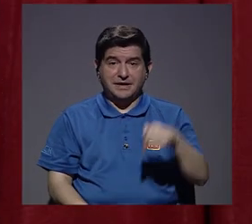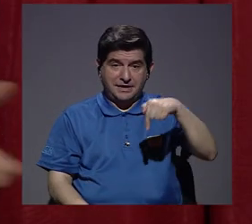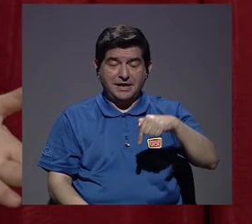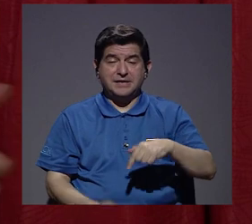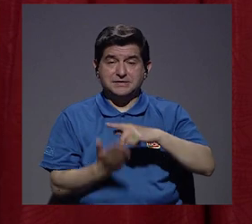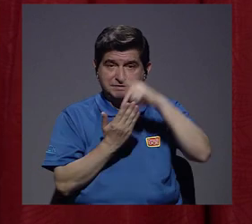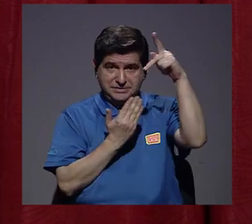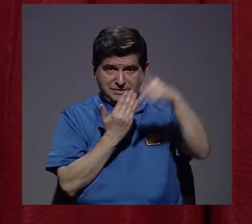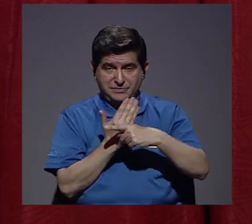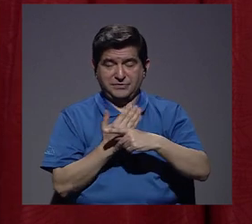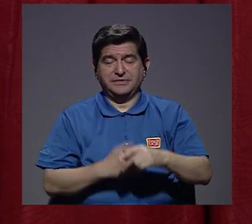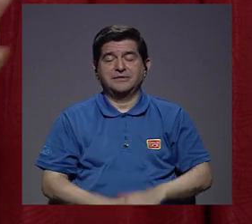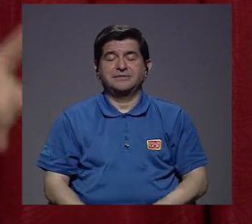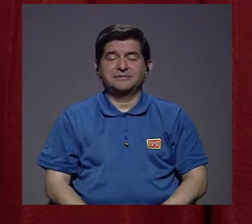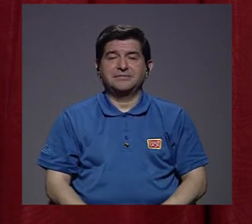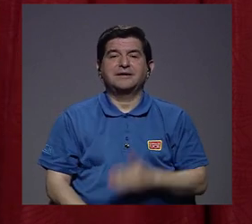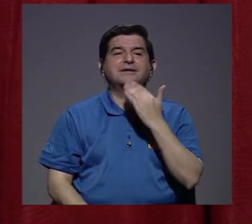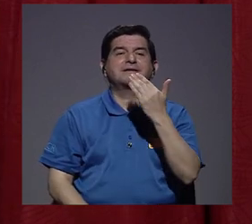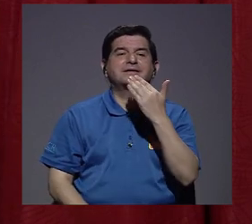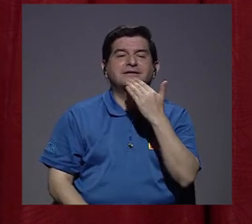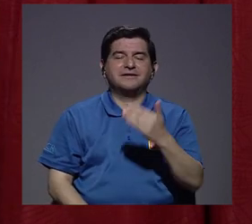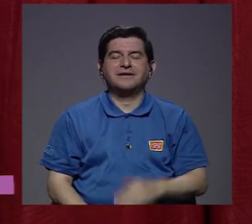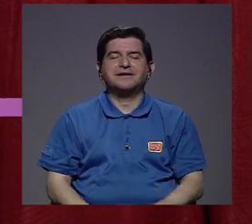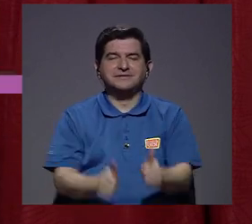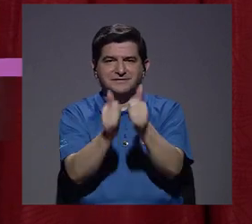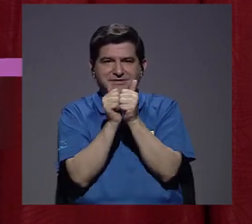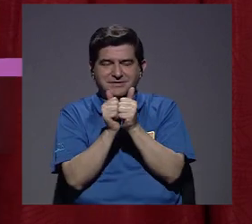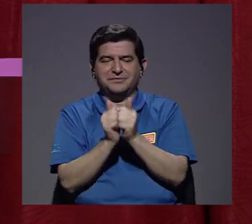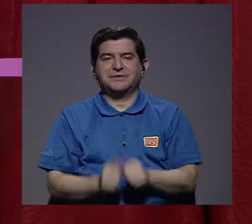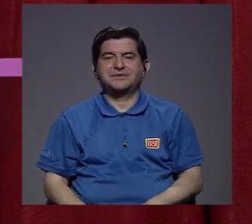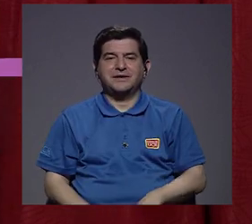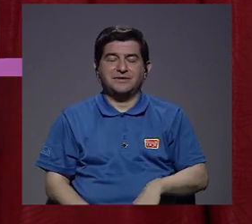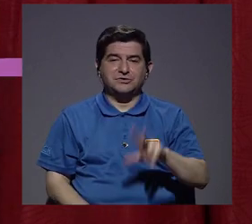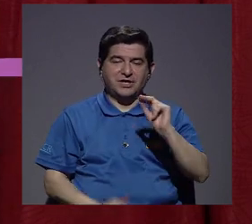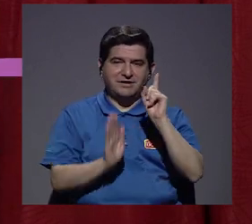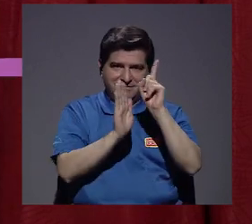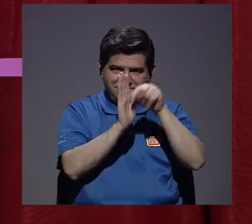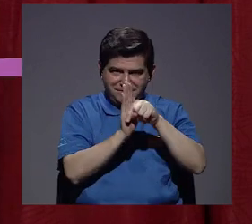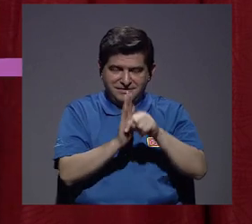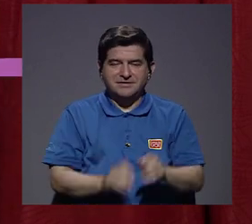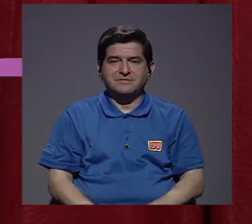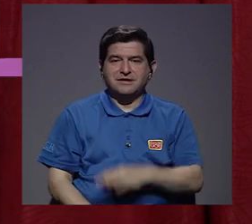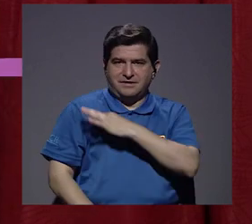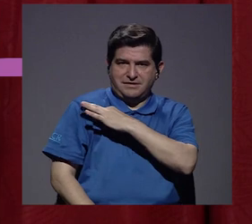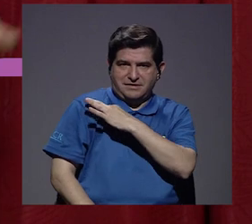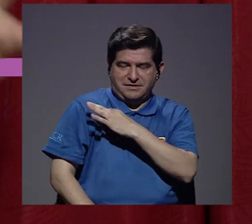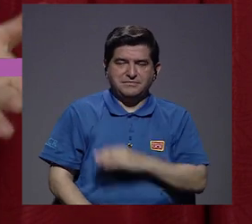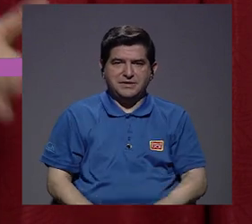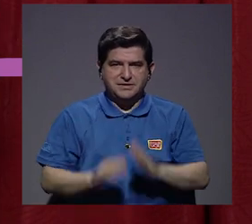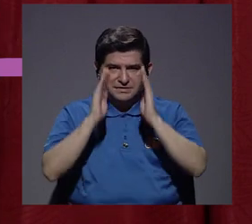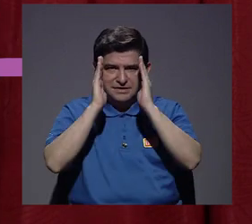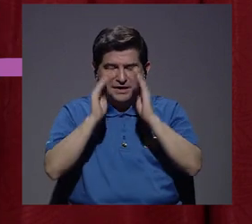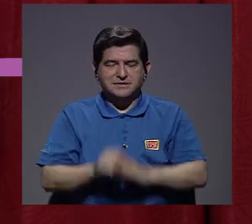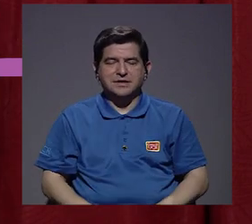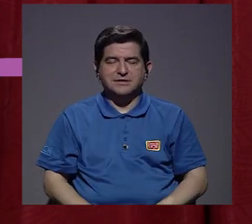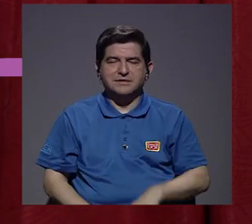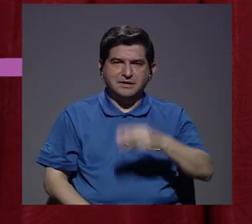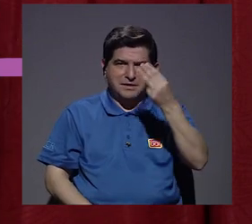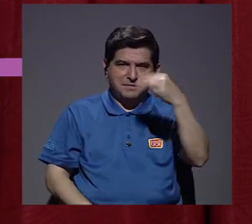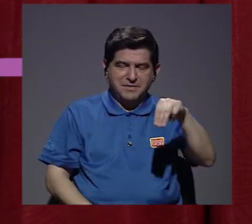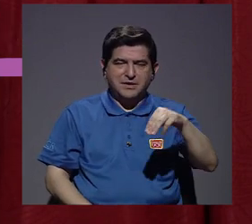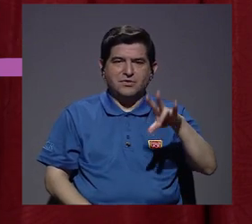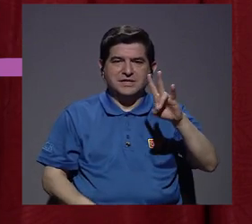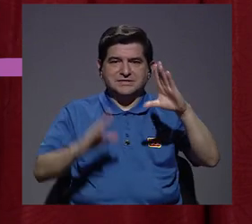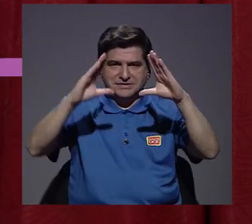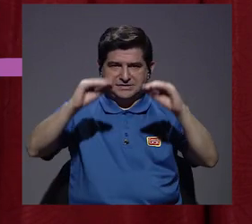nuestro capítulo del día de hoy. Muchas gracias por haber estado con nosotros durante esta media hora. Le invito a que nos siga viendo todos los